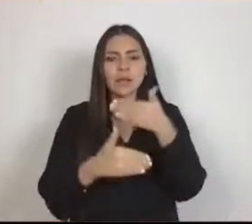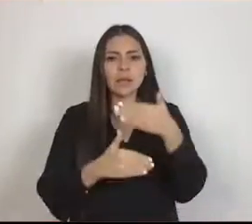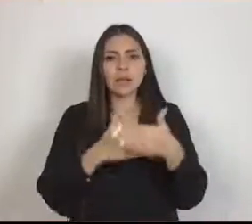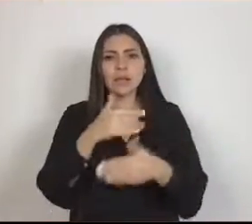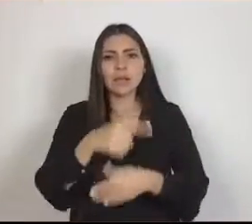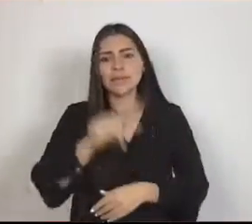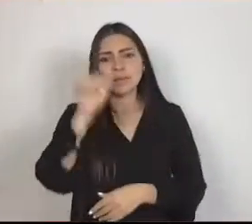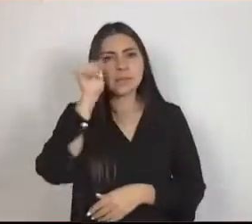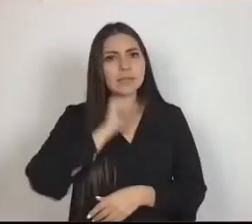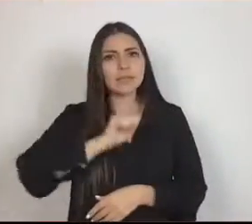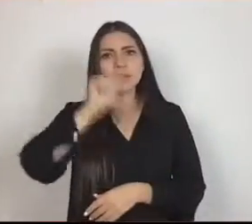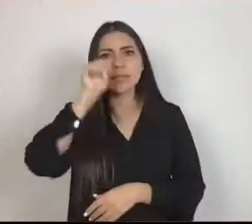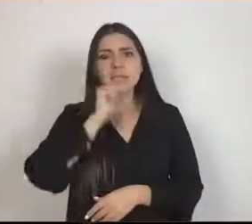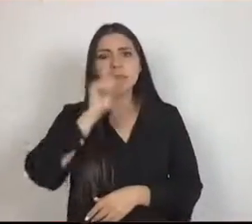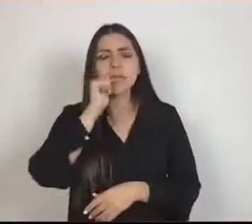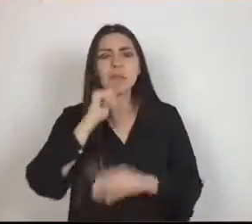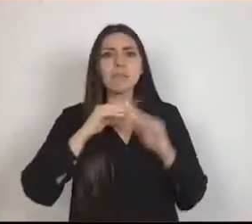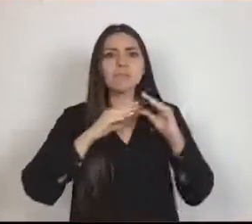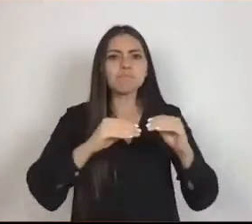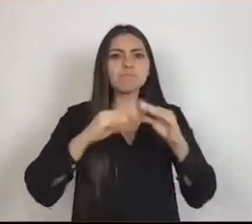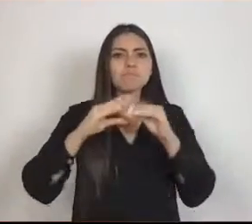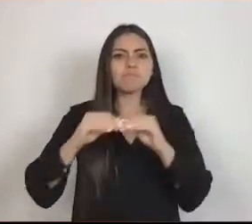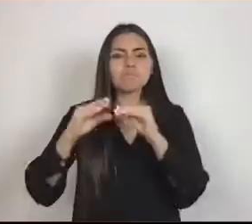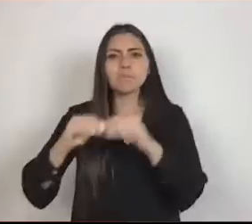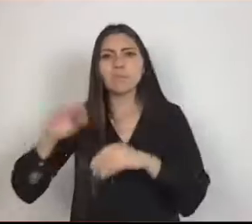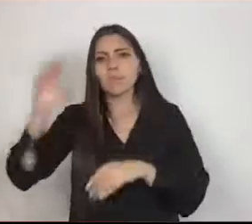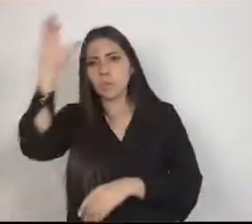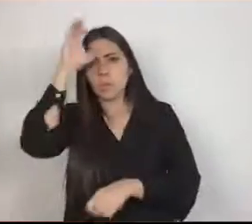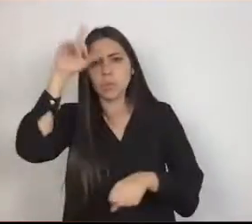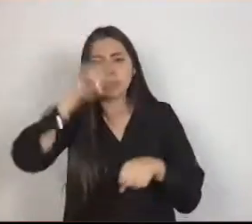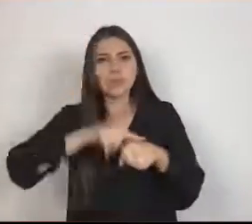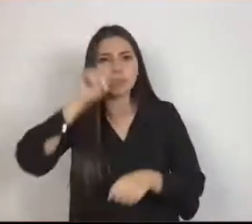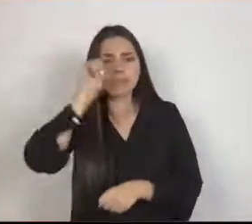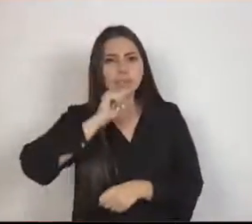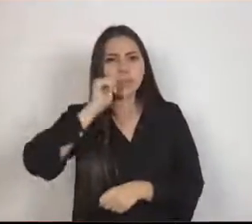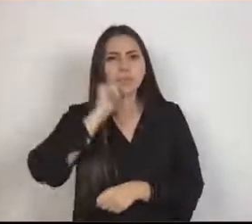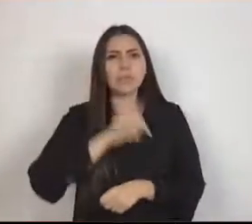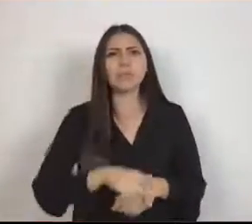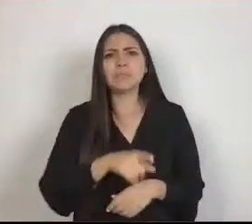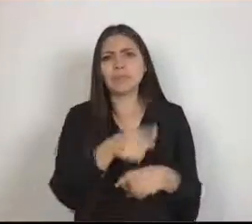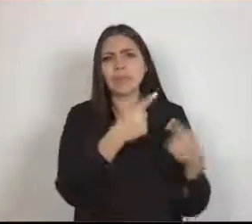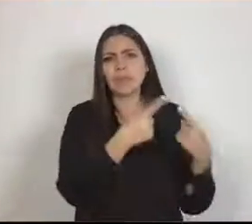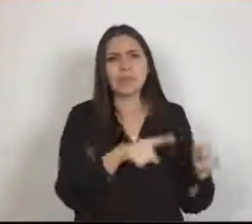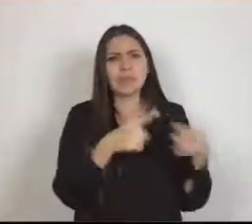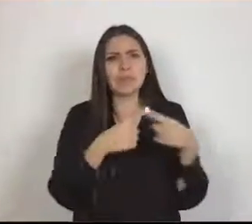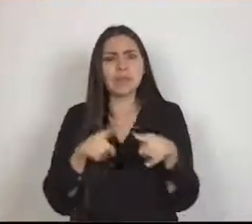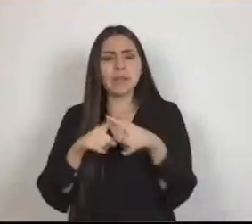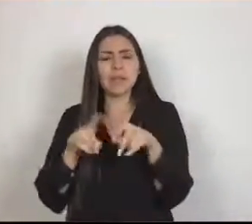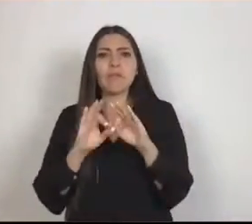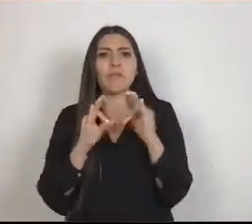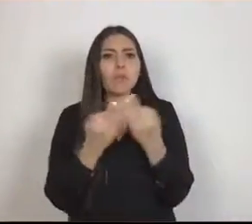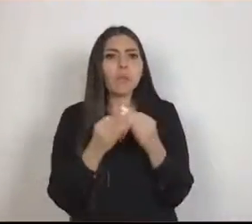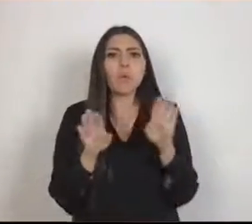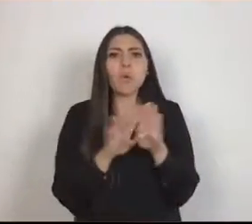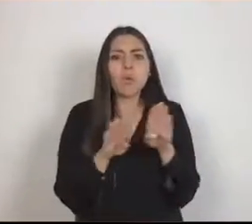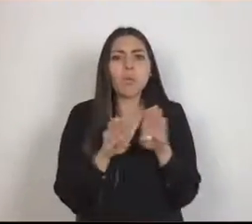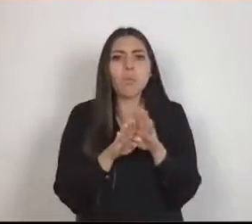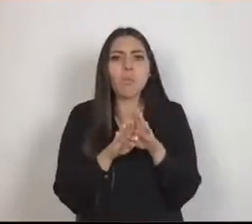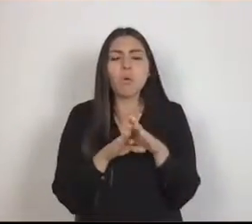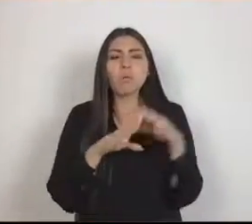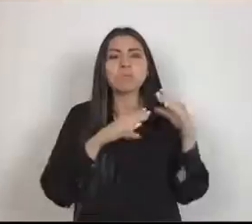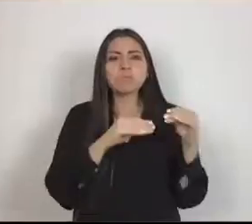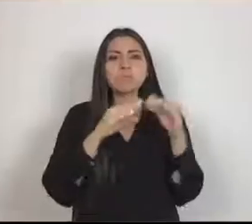culturales, llegaron por distintos medios a la casa de sus alumnos, haciéndolos saber